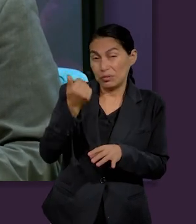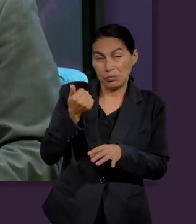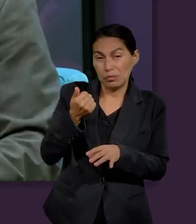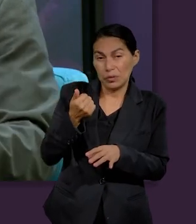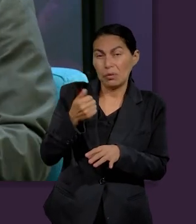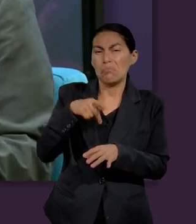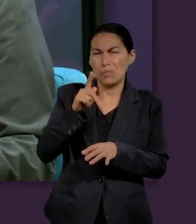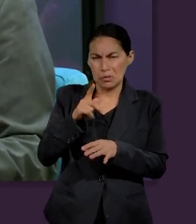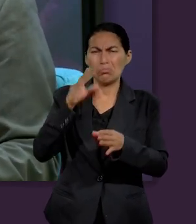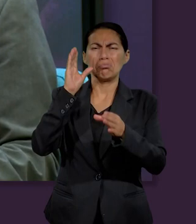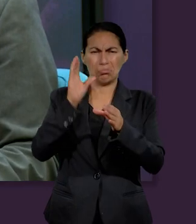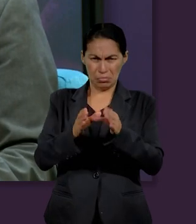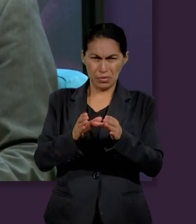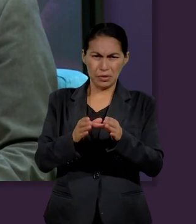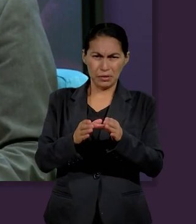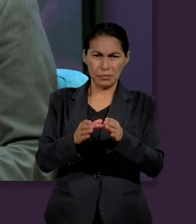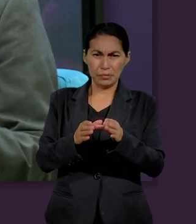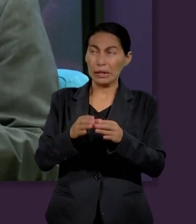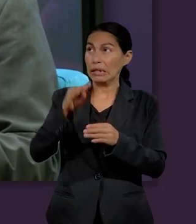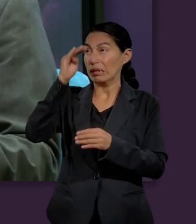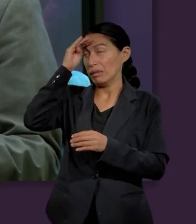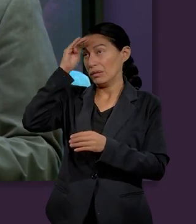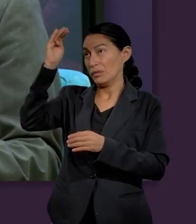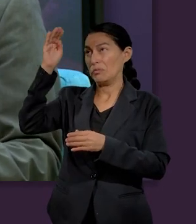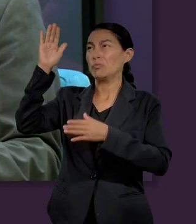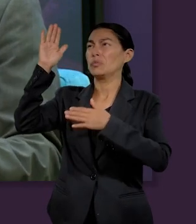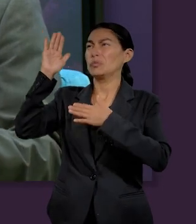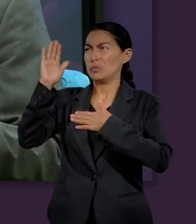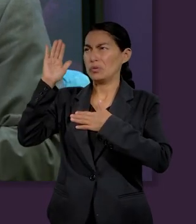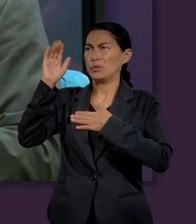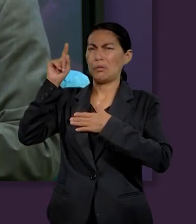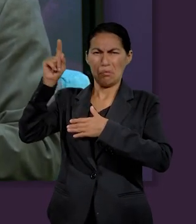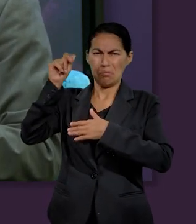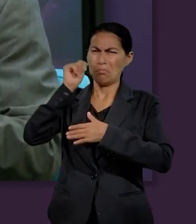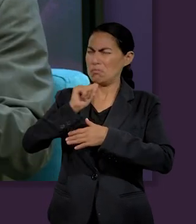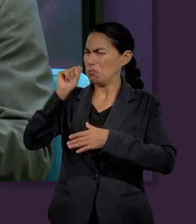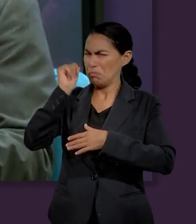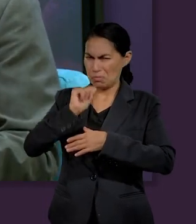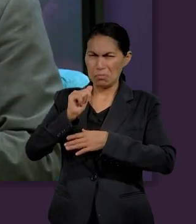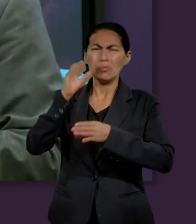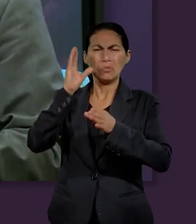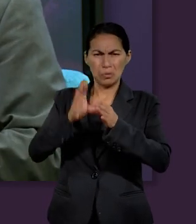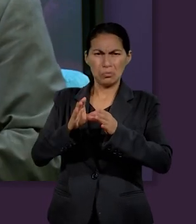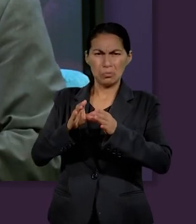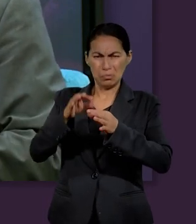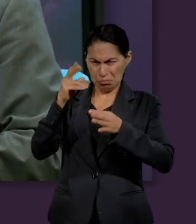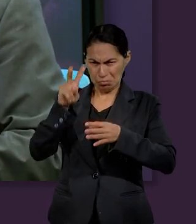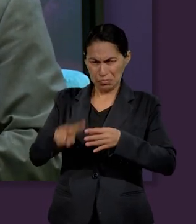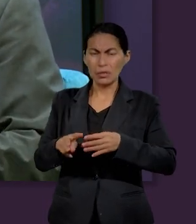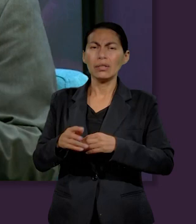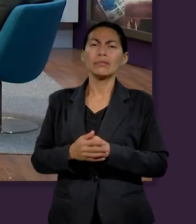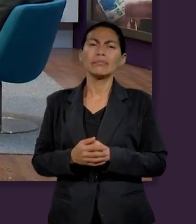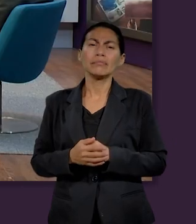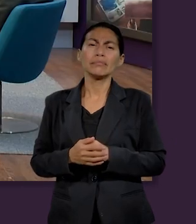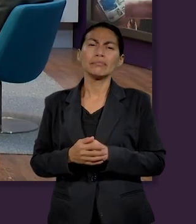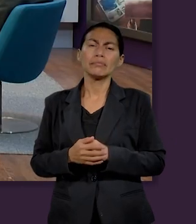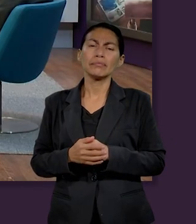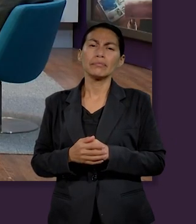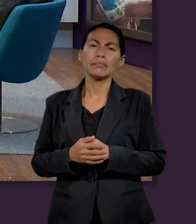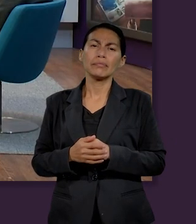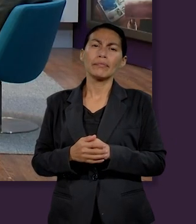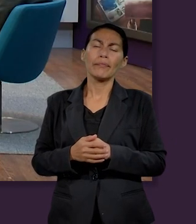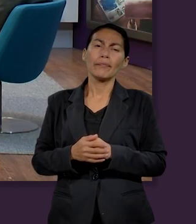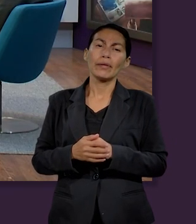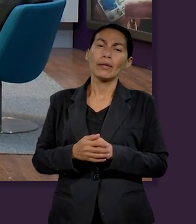conocemos pero lo iba a hacer y debemos ser conscientes que el Señor cuando promete él cumple porque él